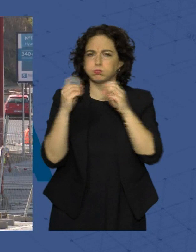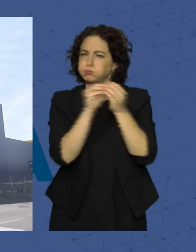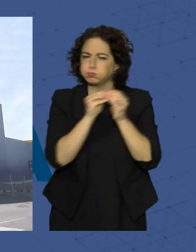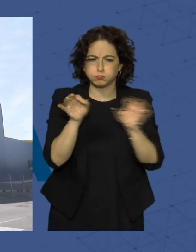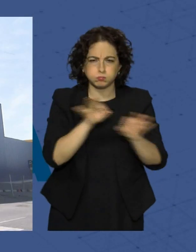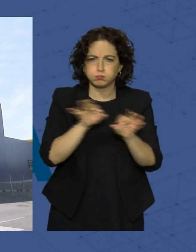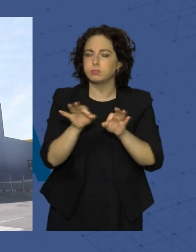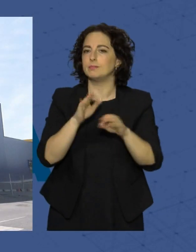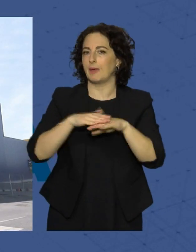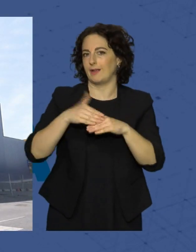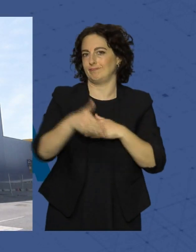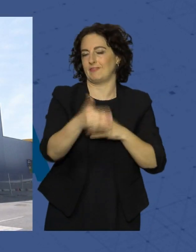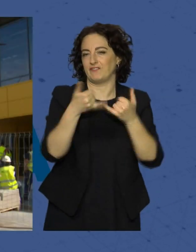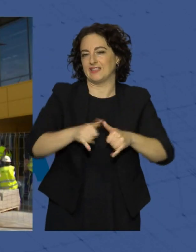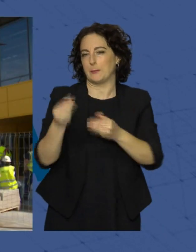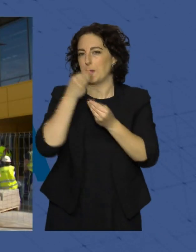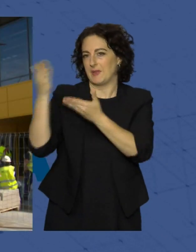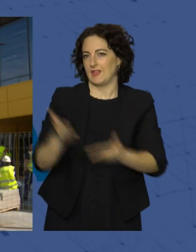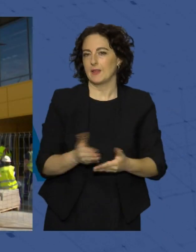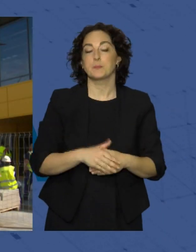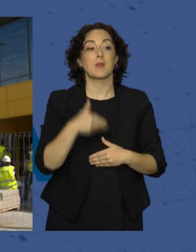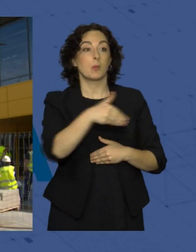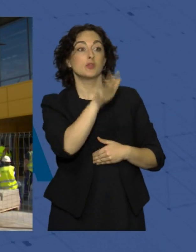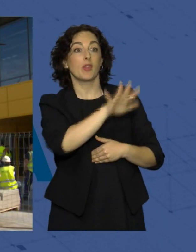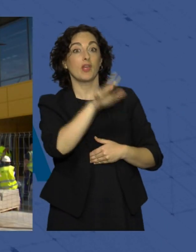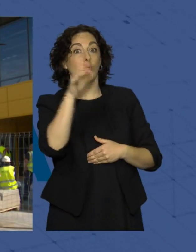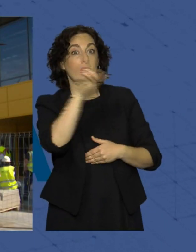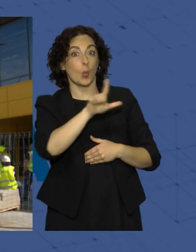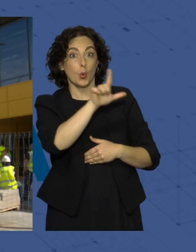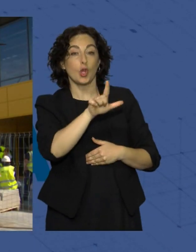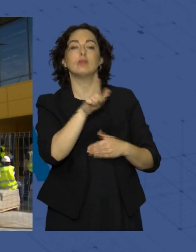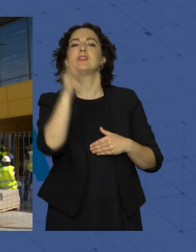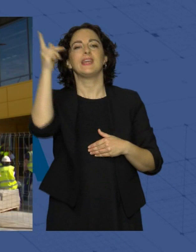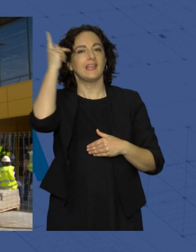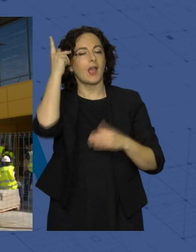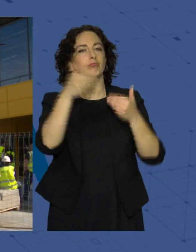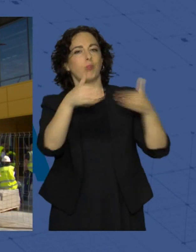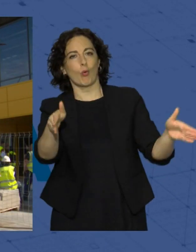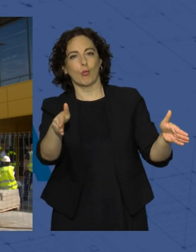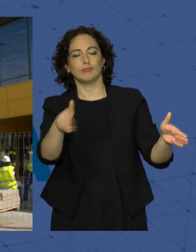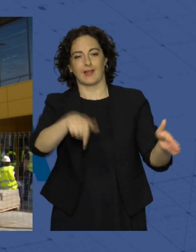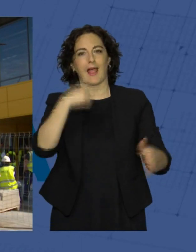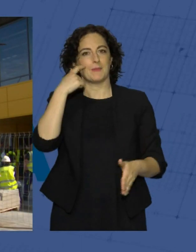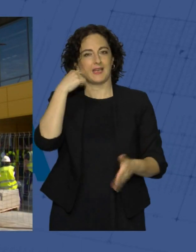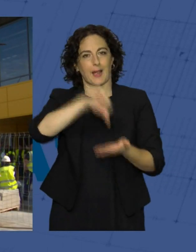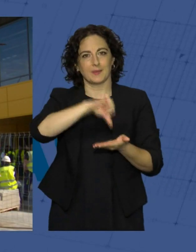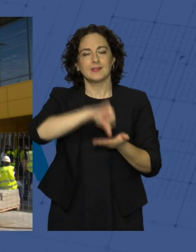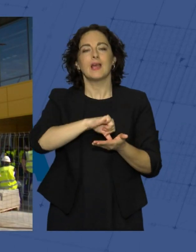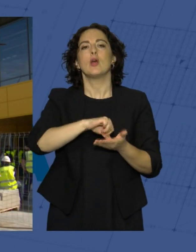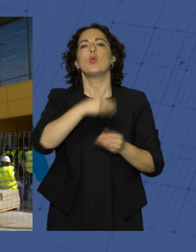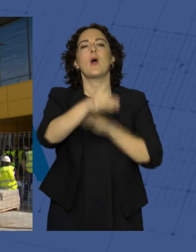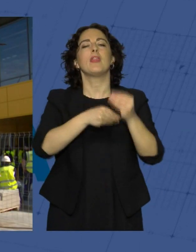punto para la gran fiesta de bienvenida. El próximo 5 de julio Ikea abrirá sus puertas en Almería capital y lo hará